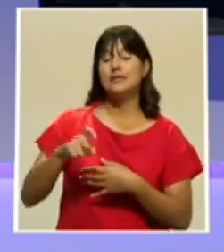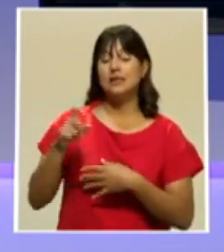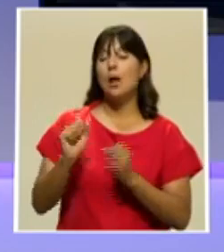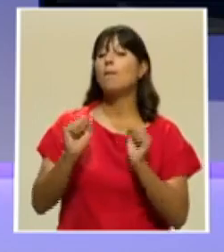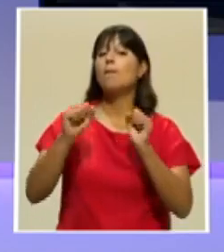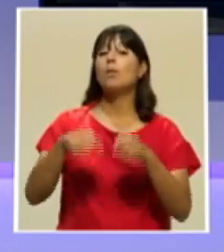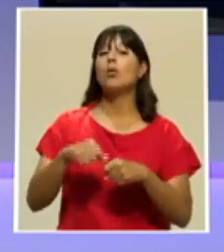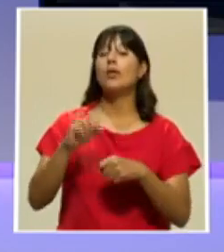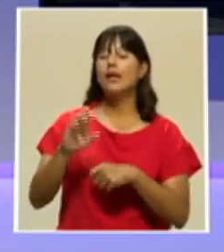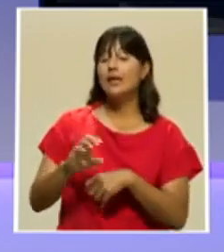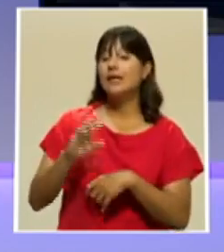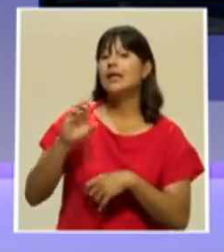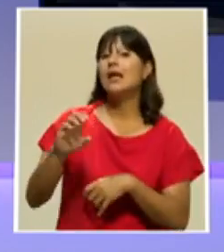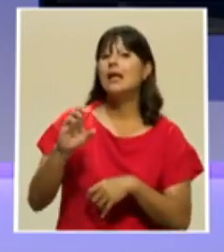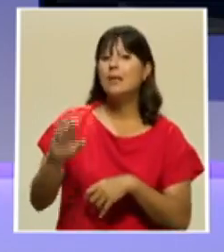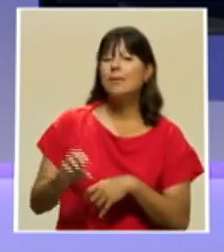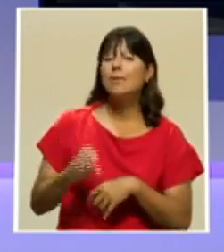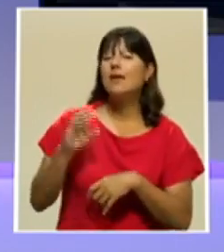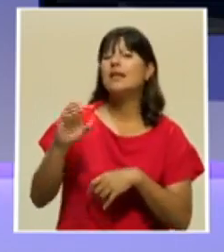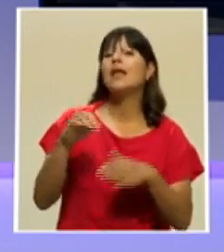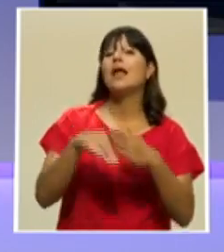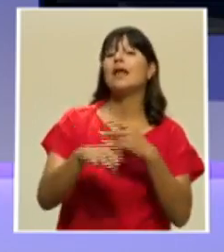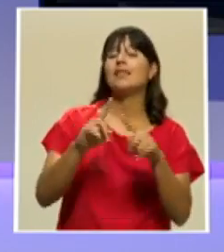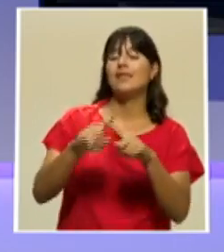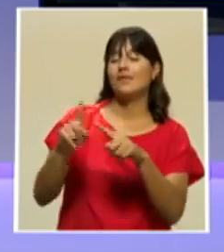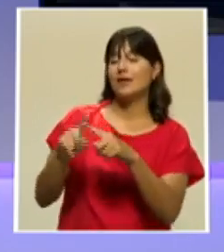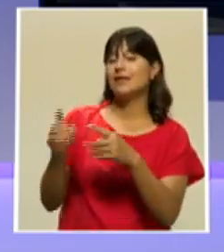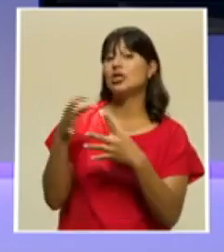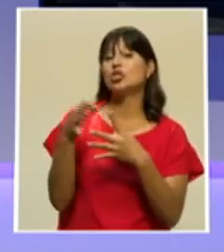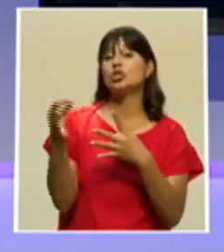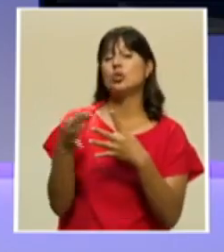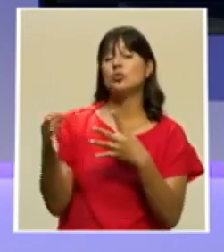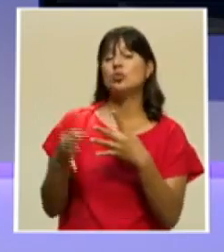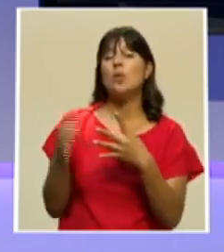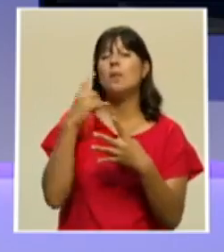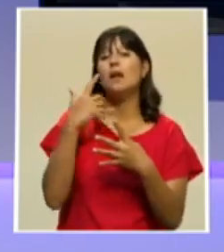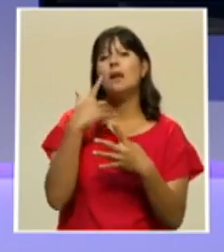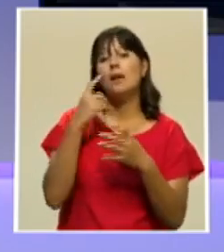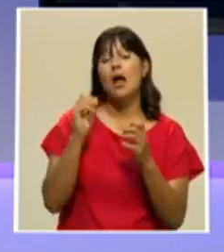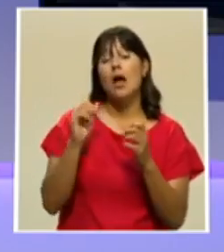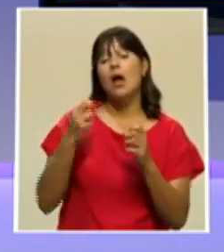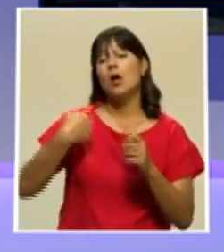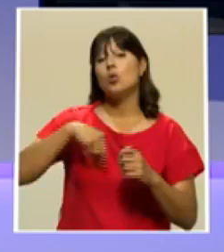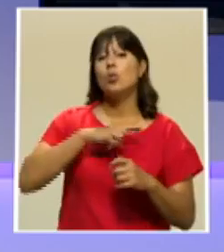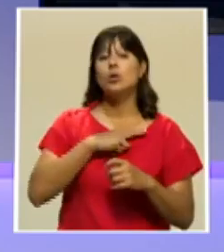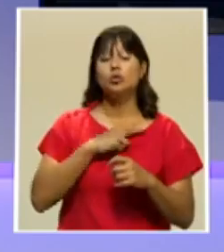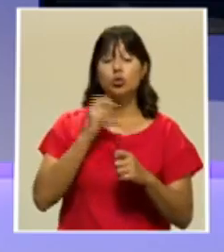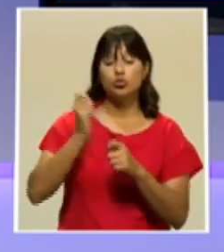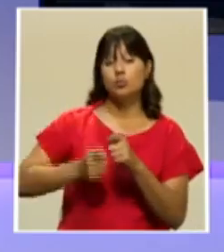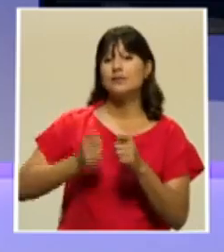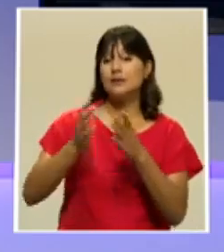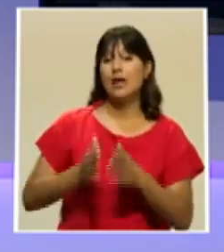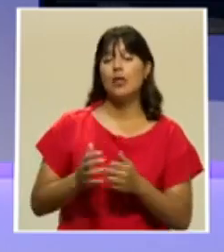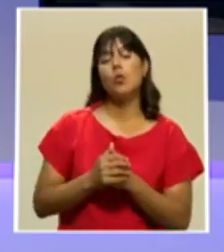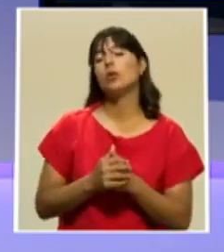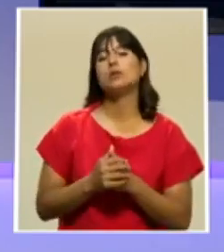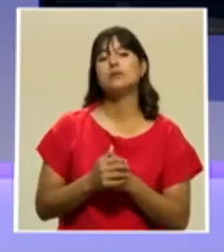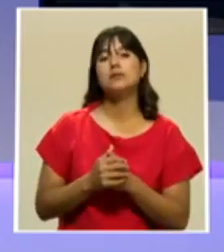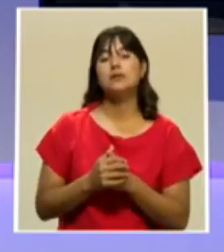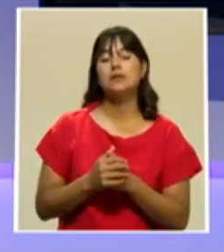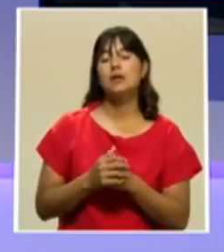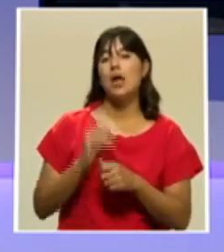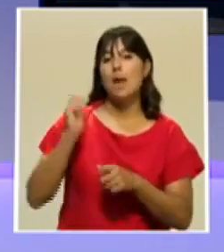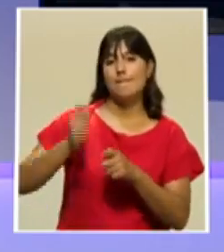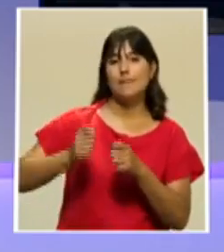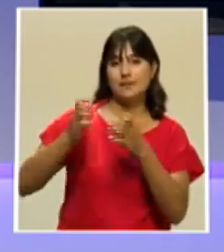invirtiendo en alternativas productivas para nuestros pescadores. No solamente los